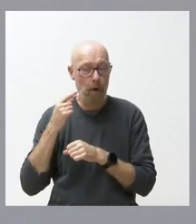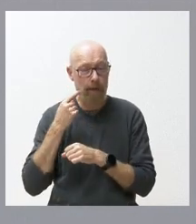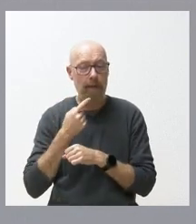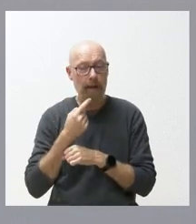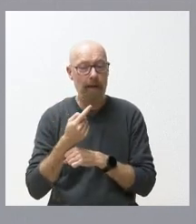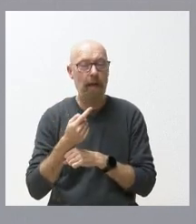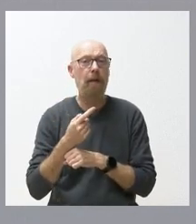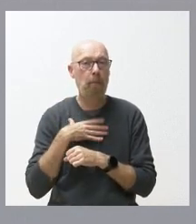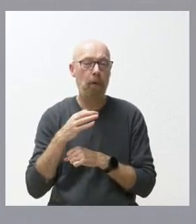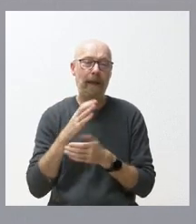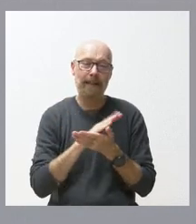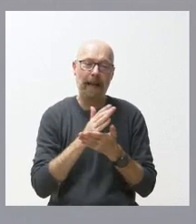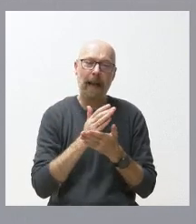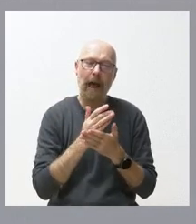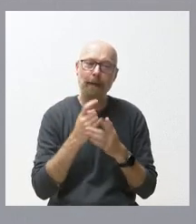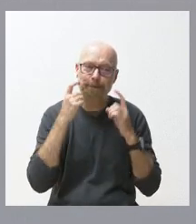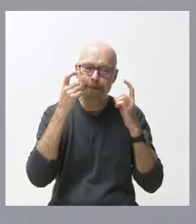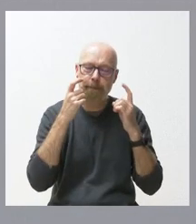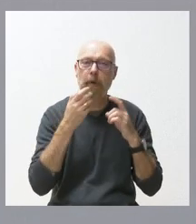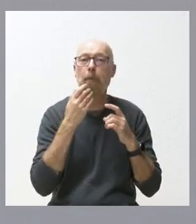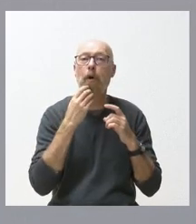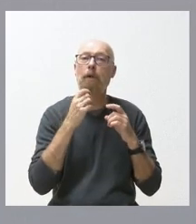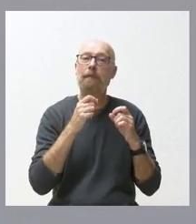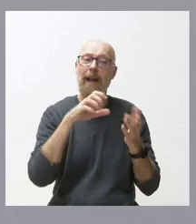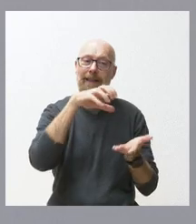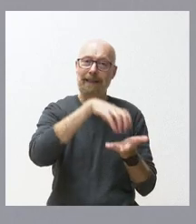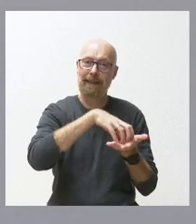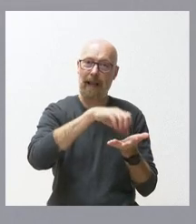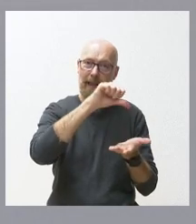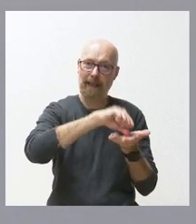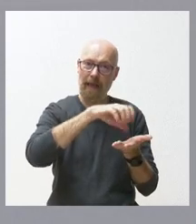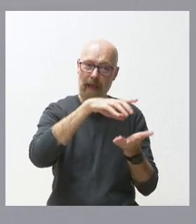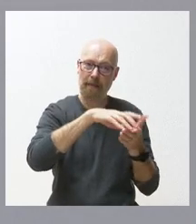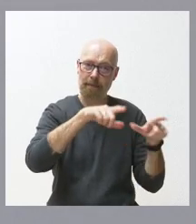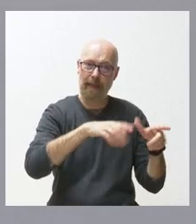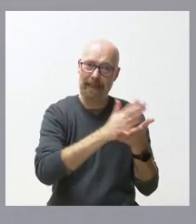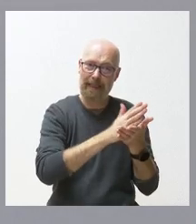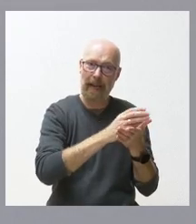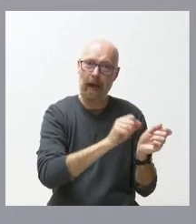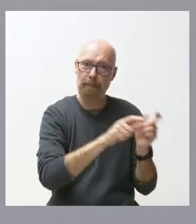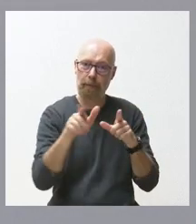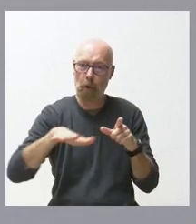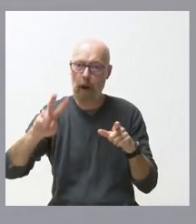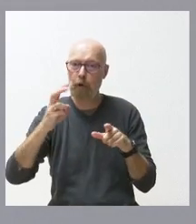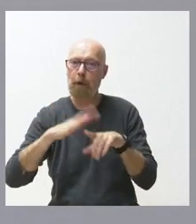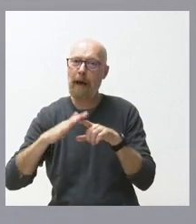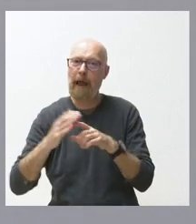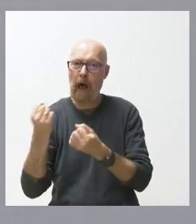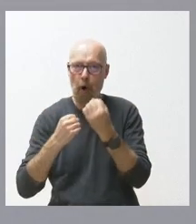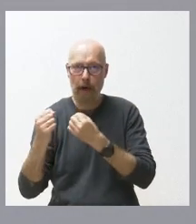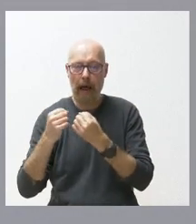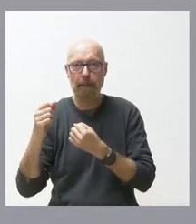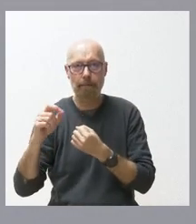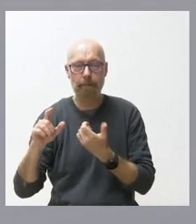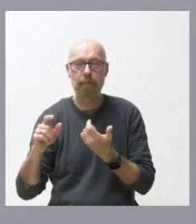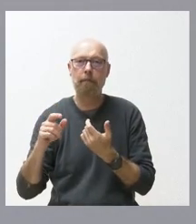algún aspecto el traslado de la sede del SERLA que pudiera ahorrar algo de intereses es una cosa que se ha puesto encima de la mesa pero todavía no